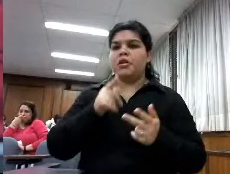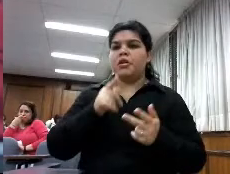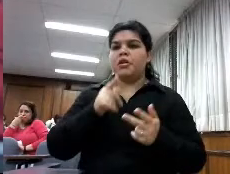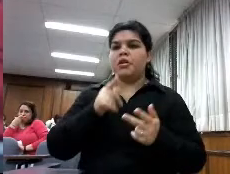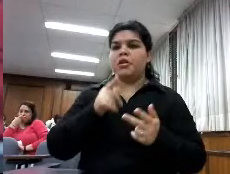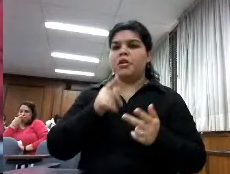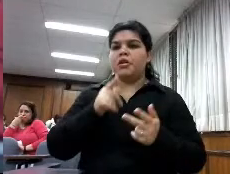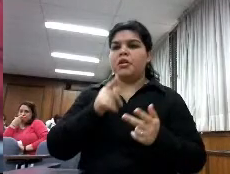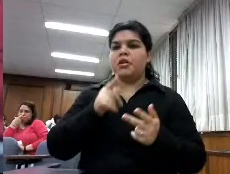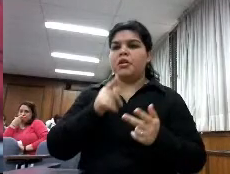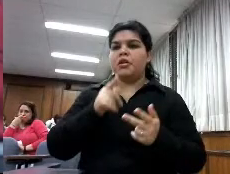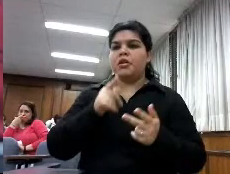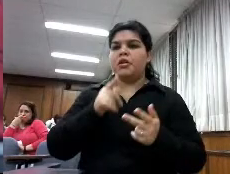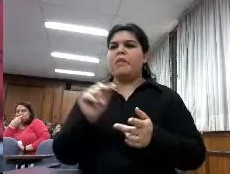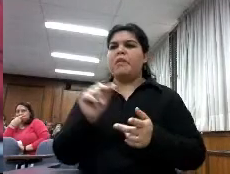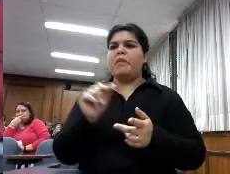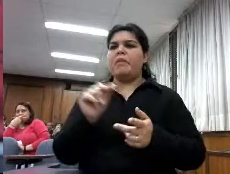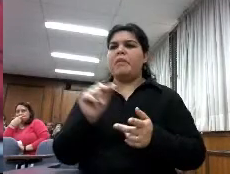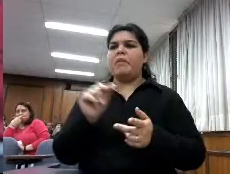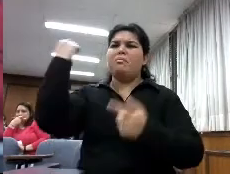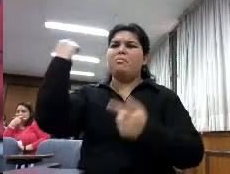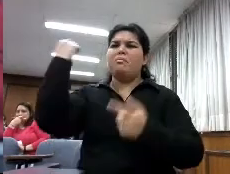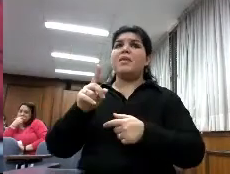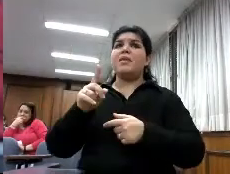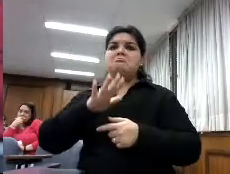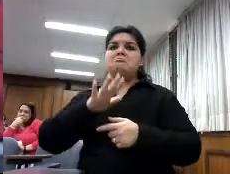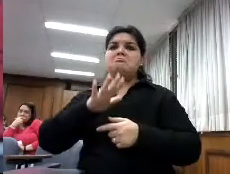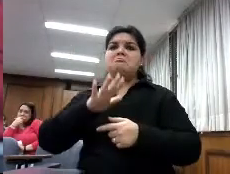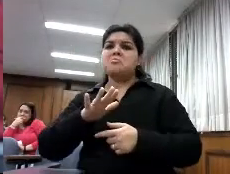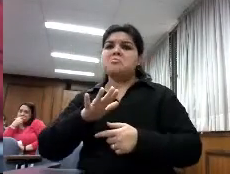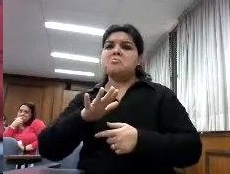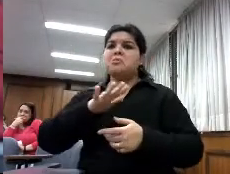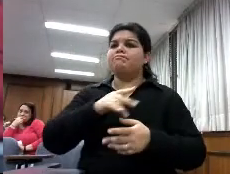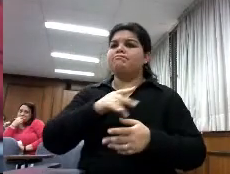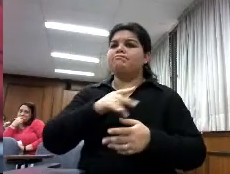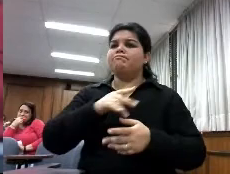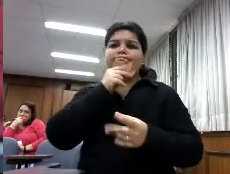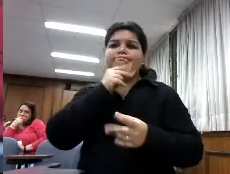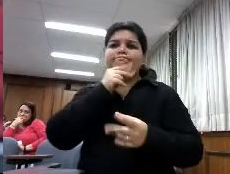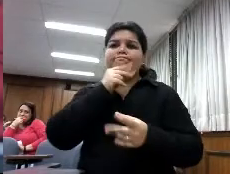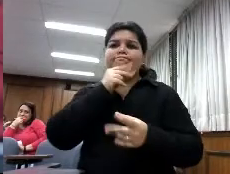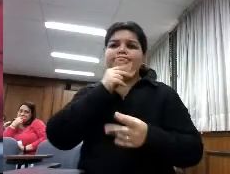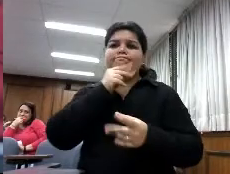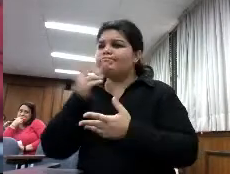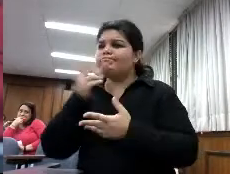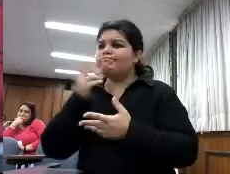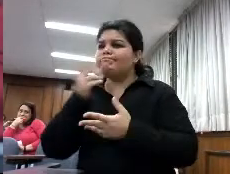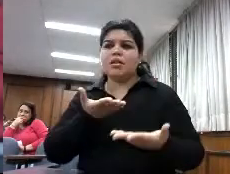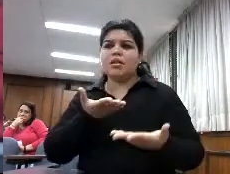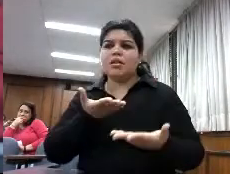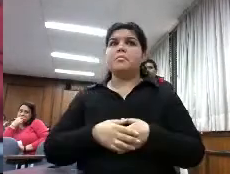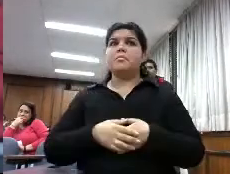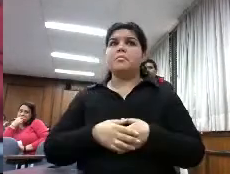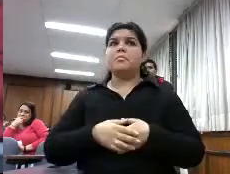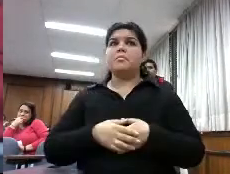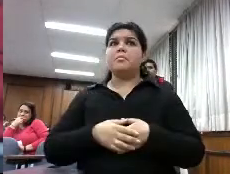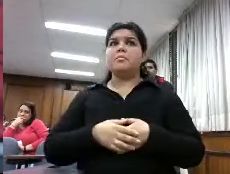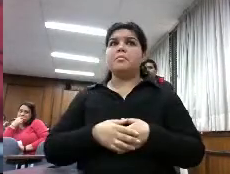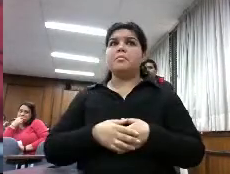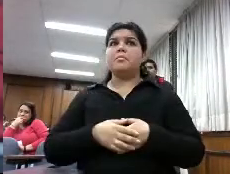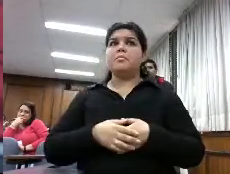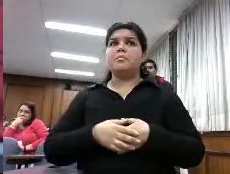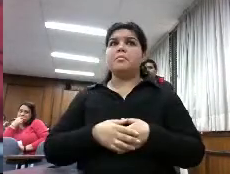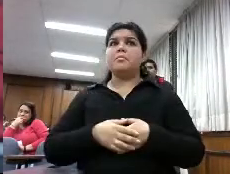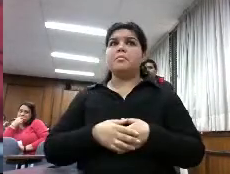a nivel global apenas había nada Se trata de hacer un diagnóstico de la circulación de los libros